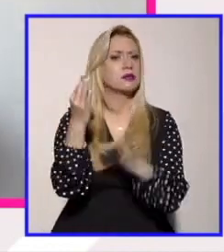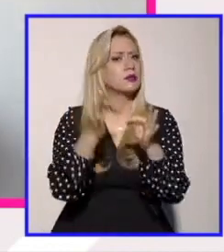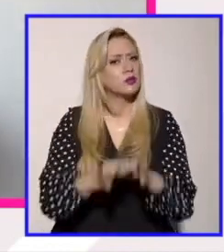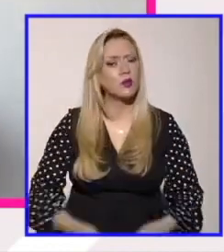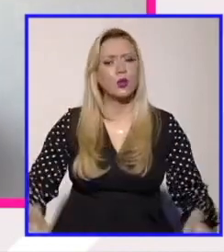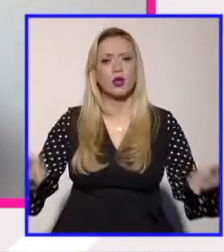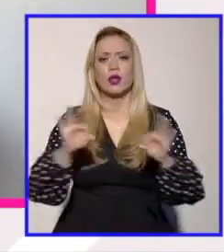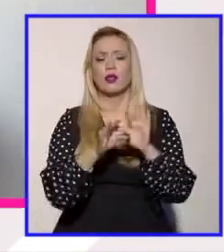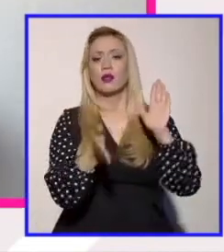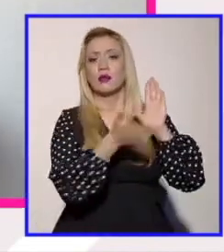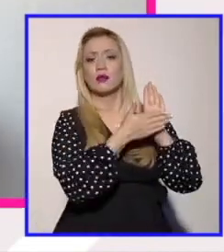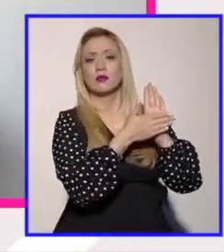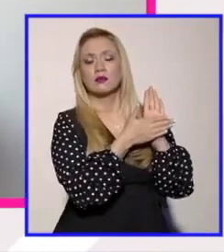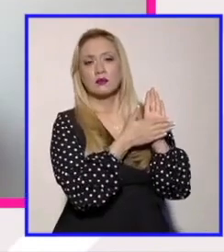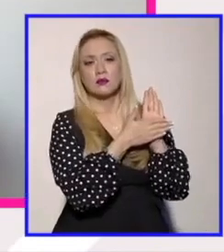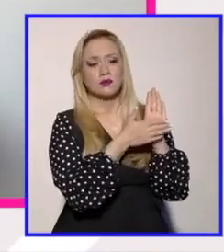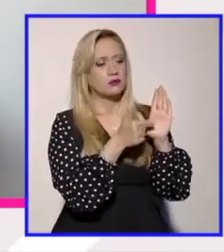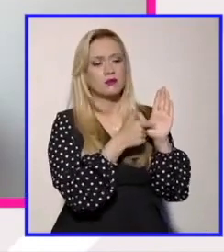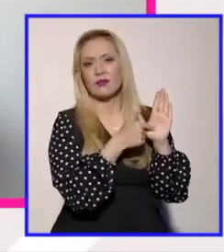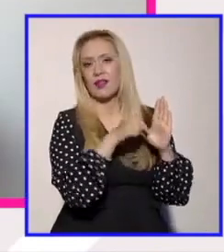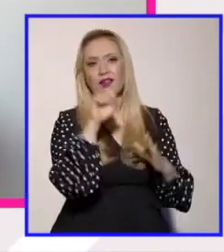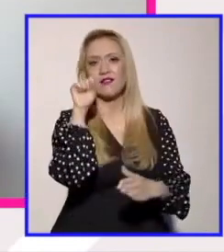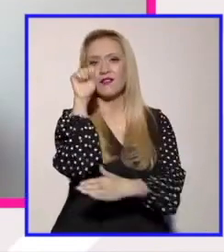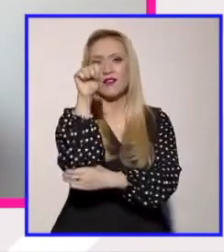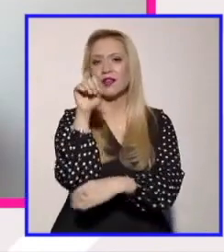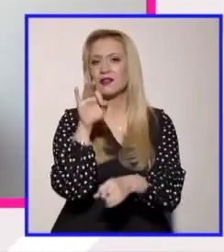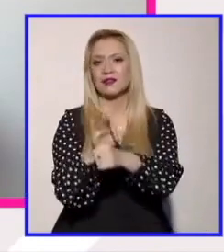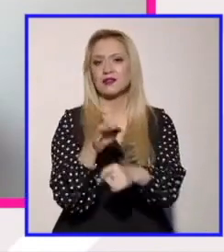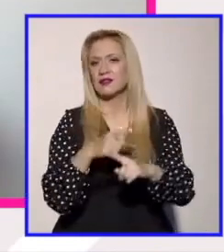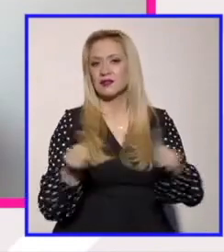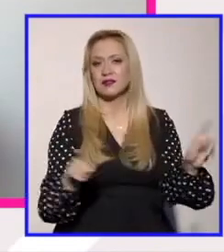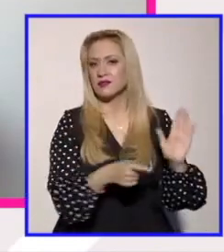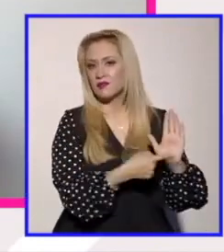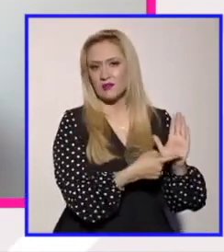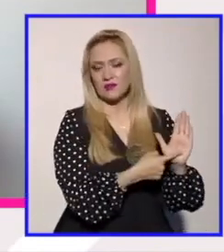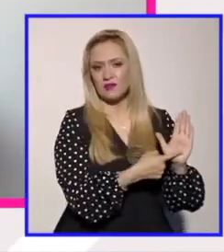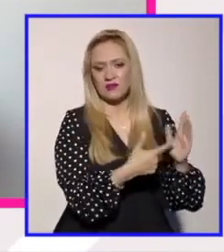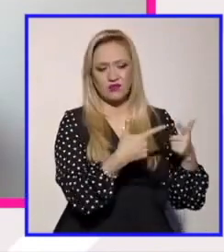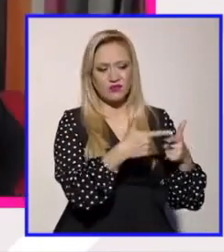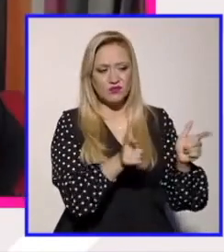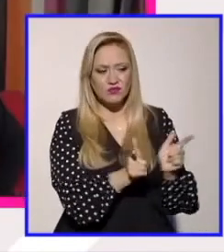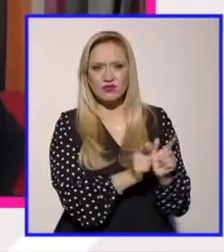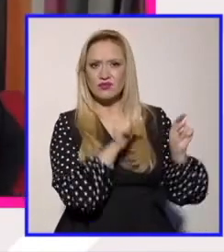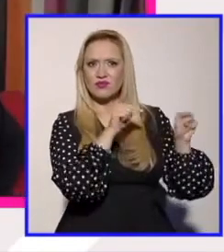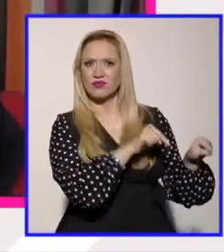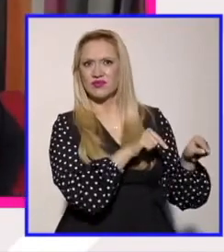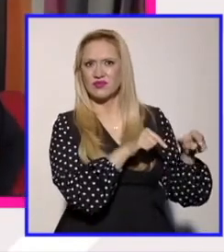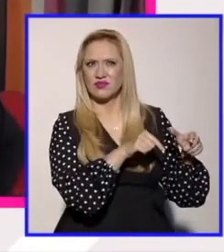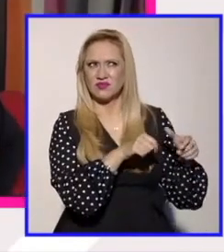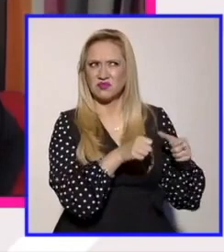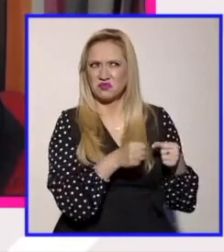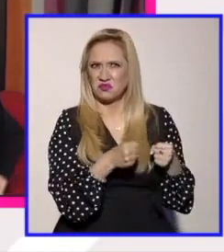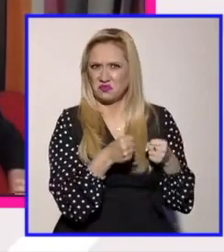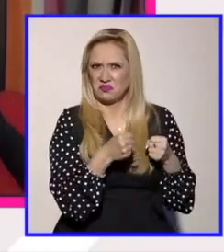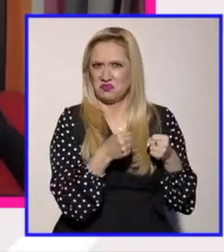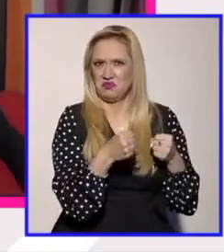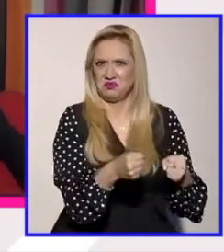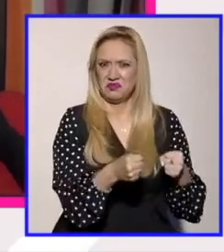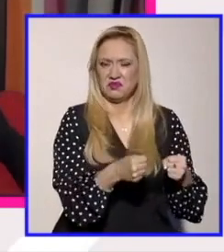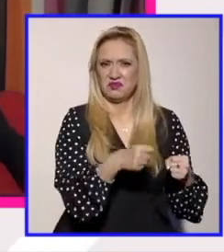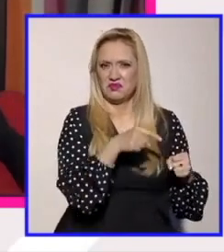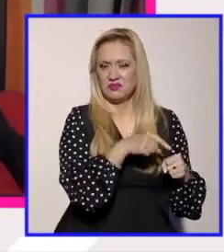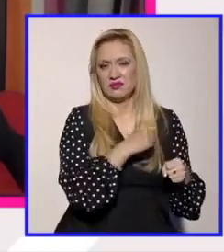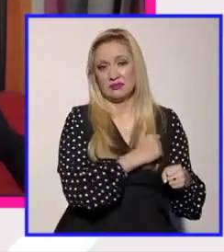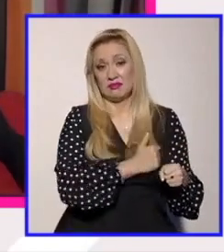y decir, esto no es el feminismo. No vamos a dejar que este grupo, que tiene un altavoz muy grande,